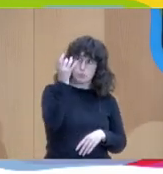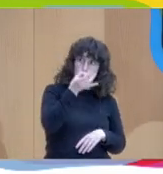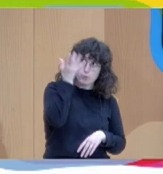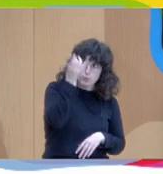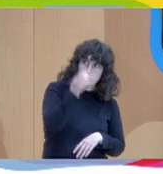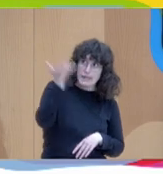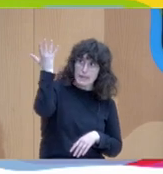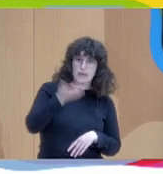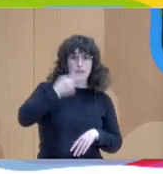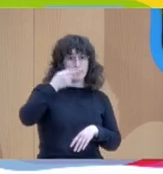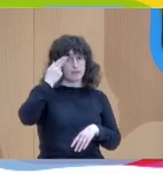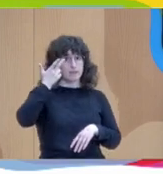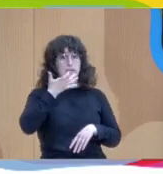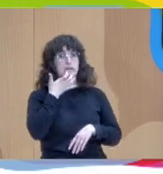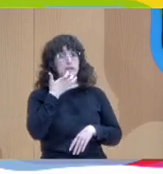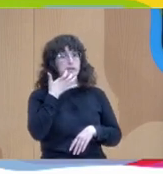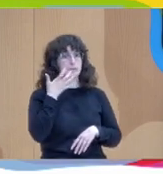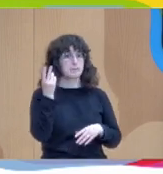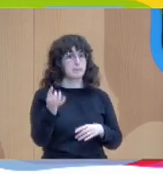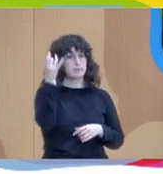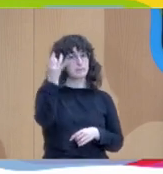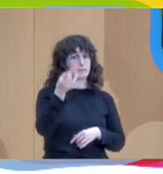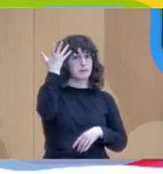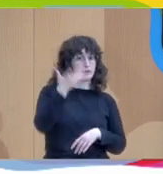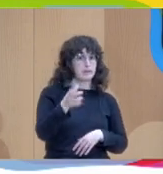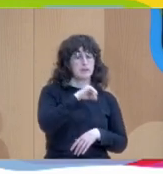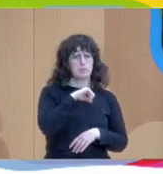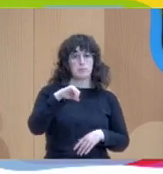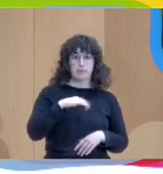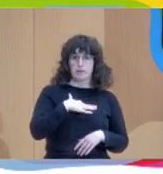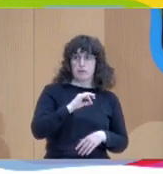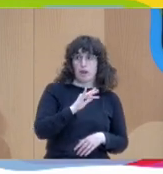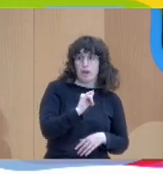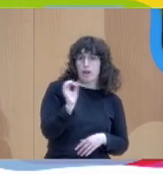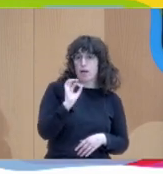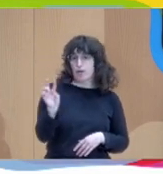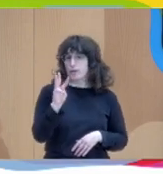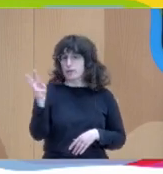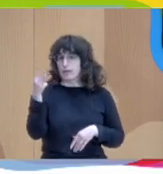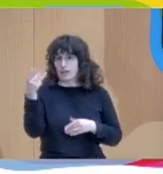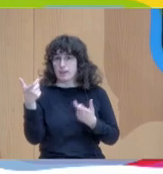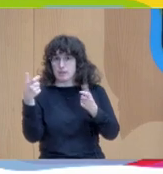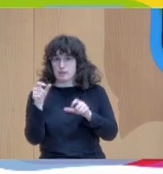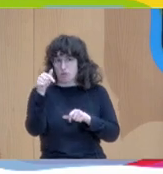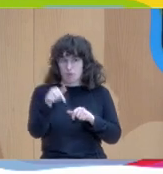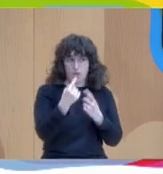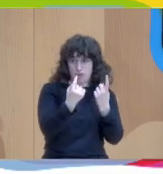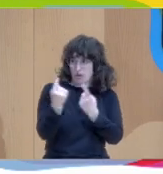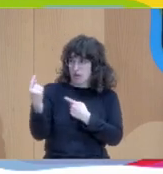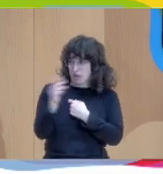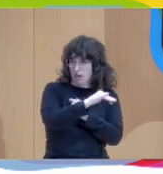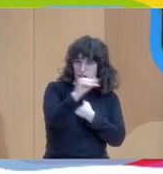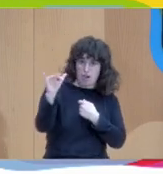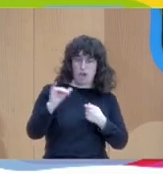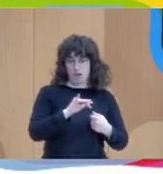puede ser pues las iniciativas privadas que puede haber puede ser entidades del tercer sector que aquí hay unas cuantas representadas puede haber